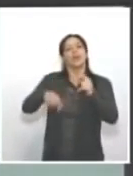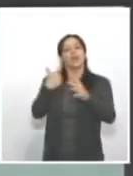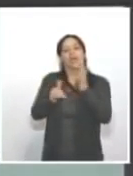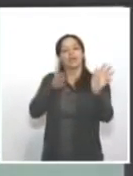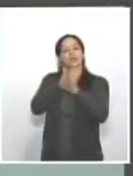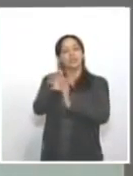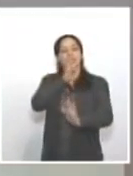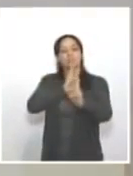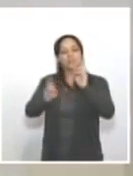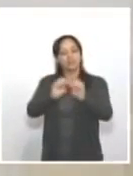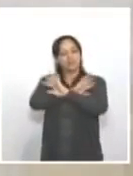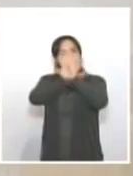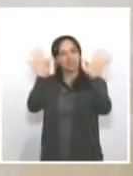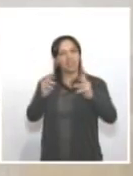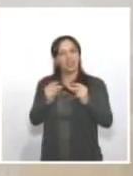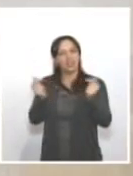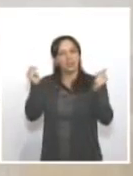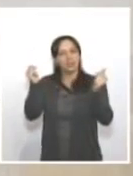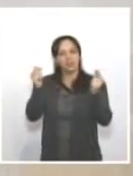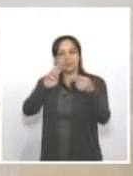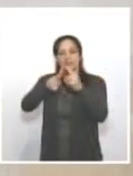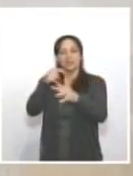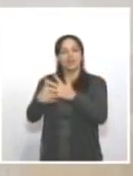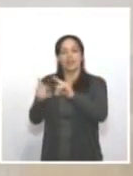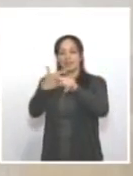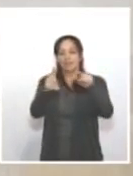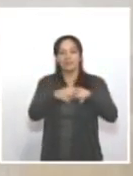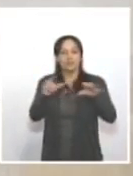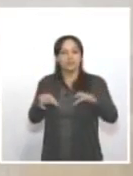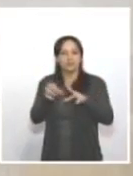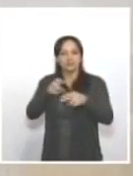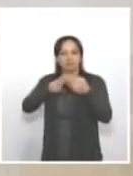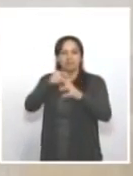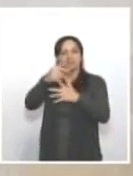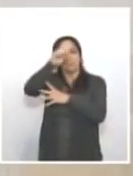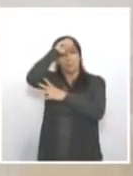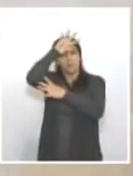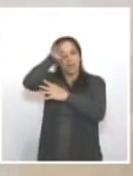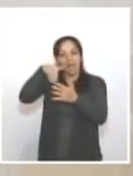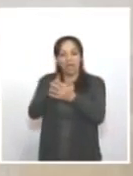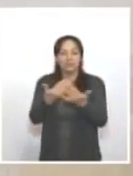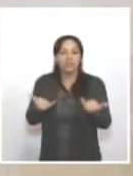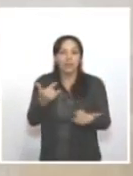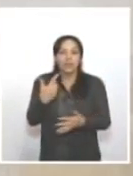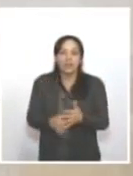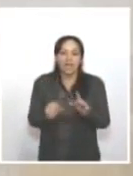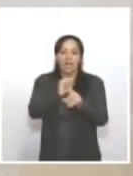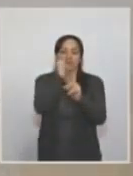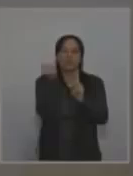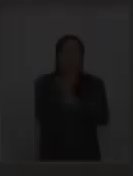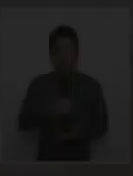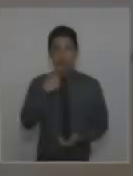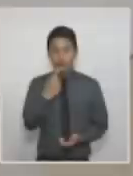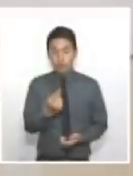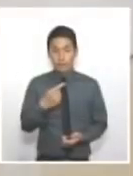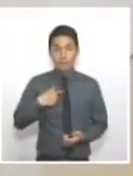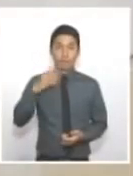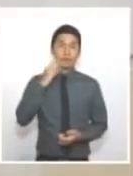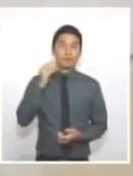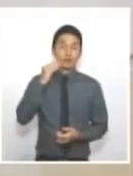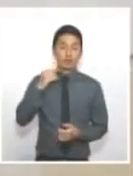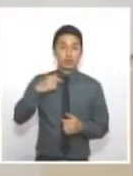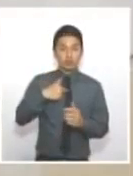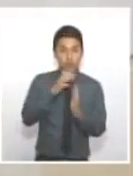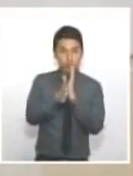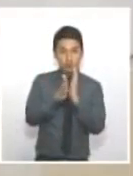poder responder rápidamente frente a las actuaciones en materia minera ha dejado a la sociedad indefensa. La que dice negativa